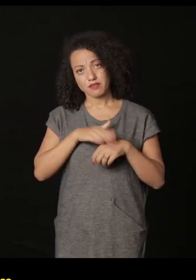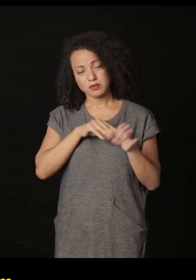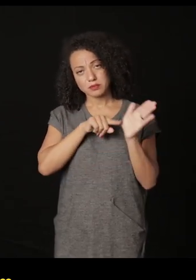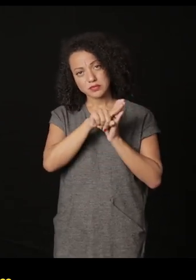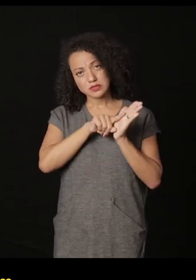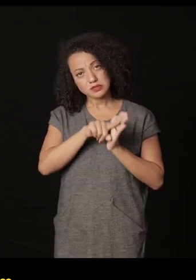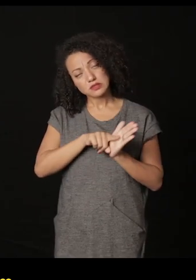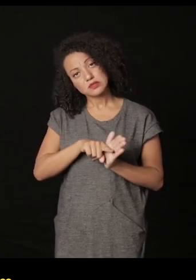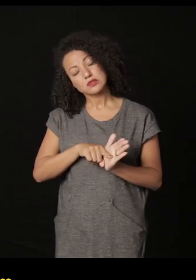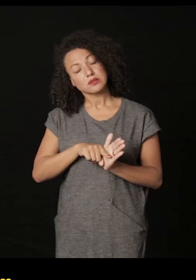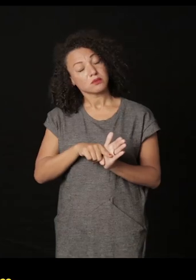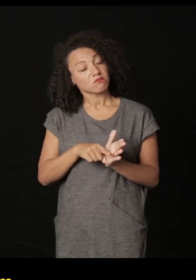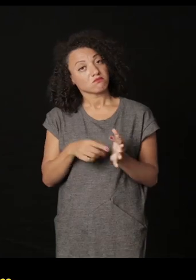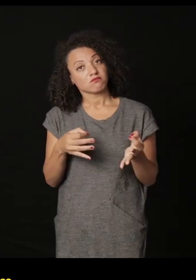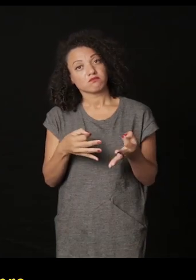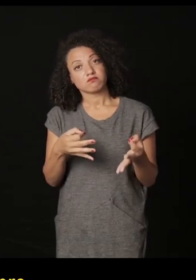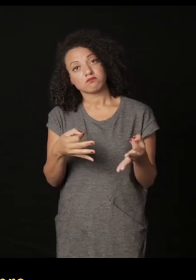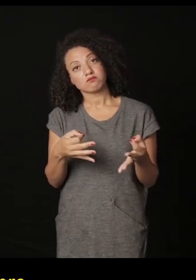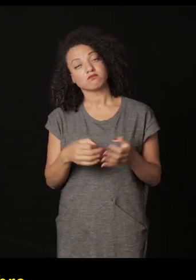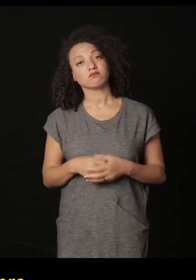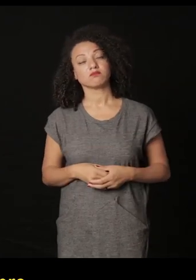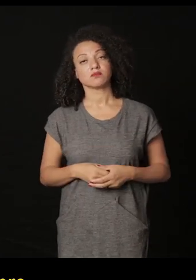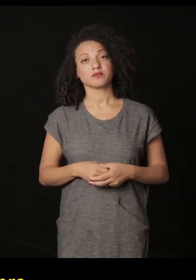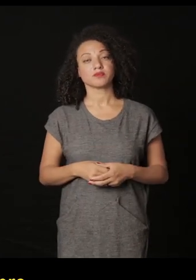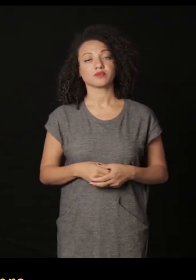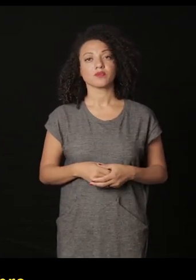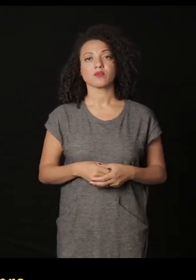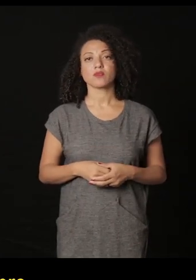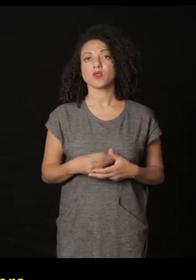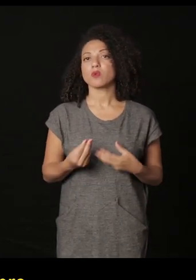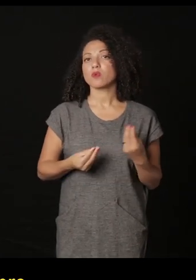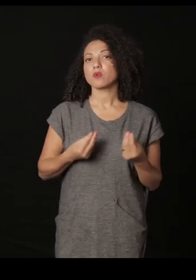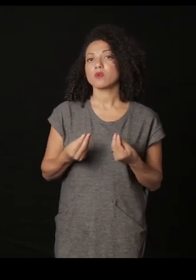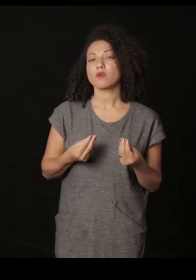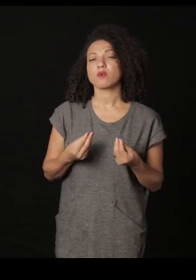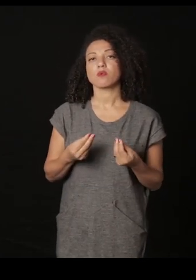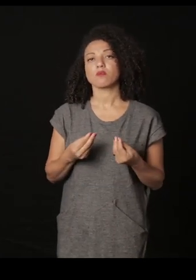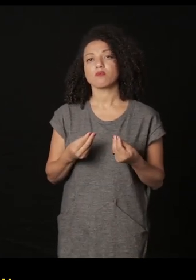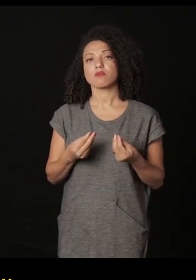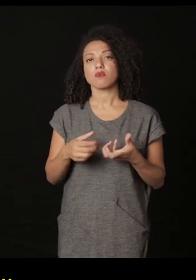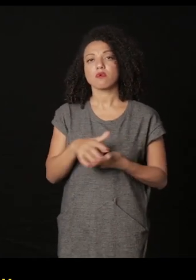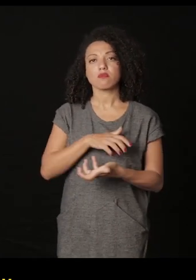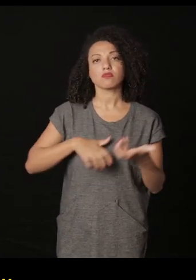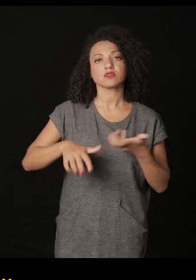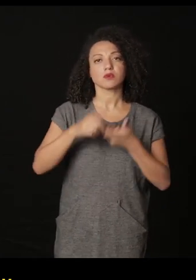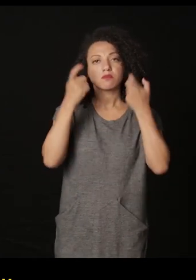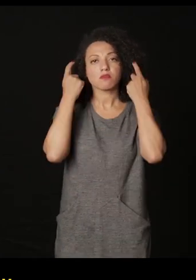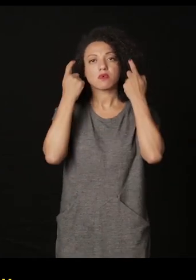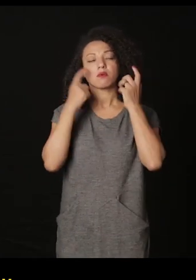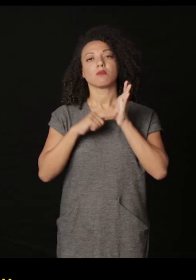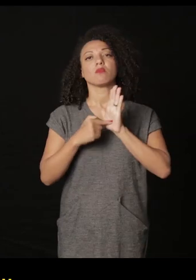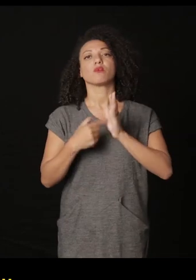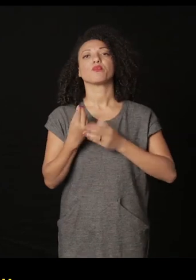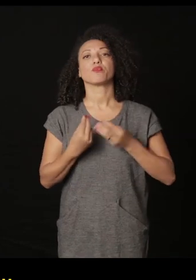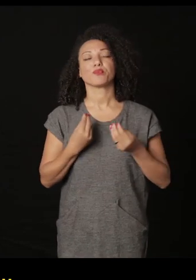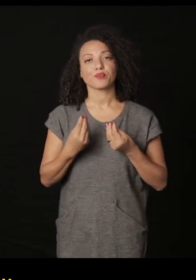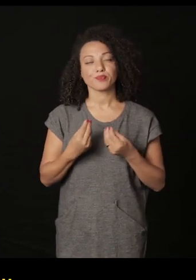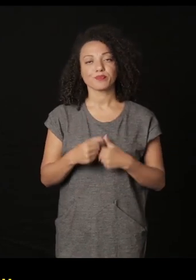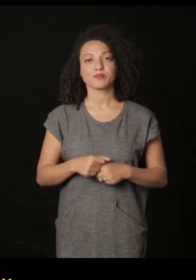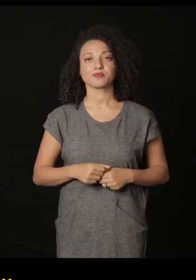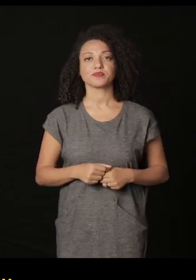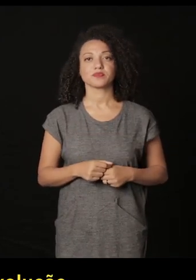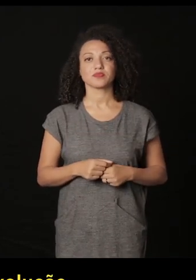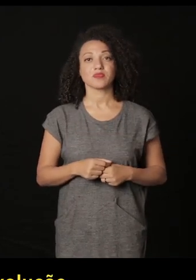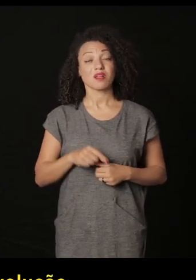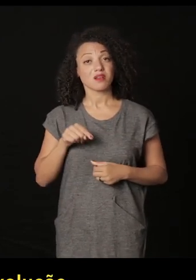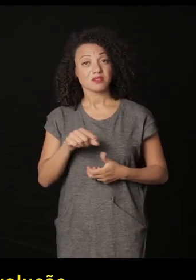a Mayra Mendoza hizo esta pesquisa, es una pesquisa increíble sobre la forma en que se mostró la revolución